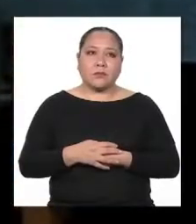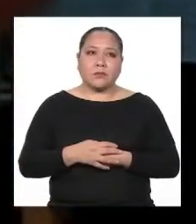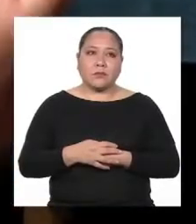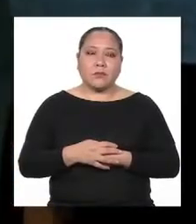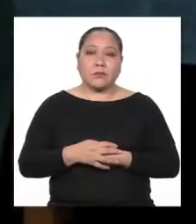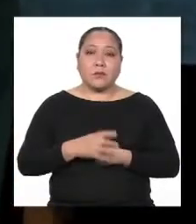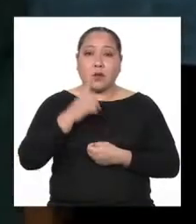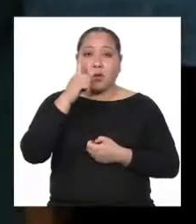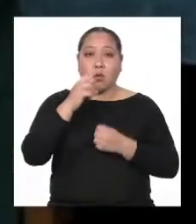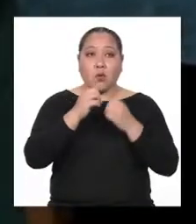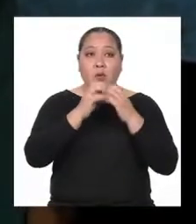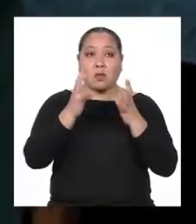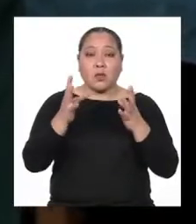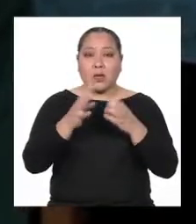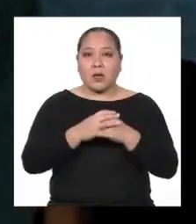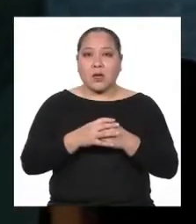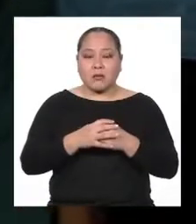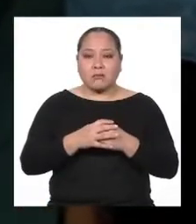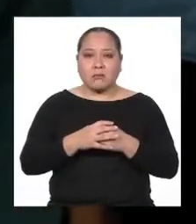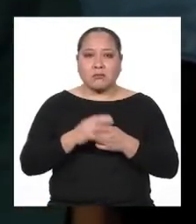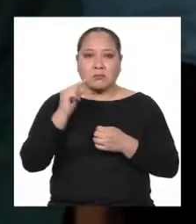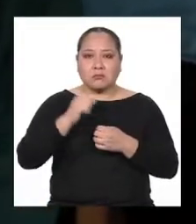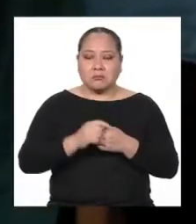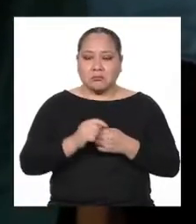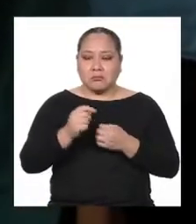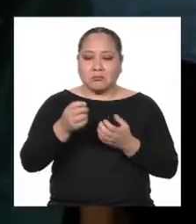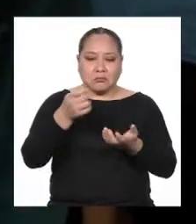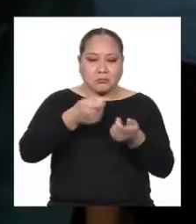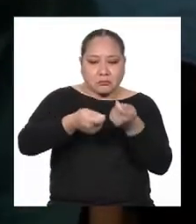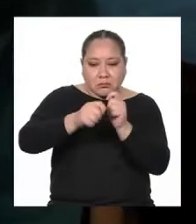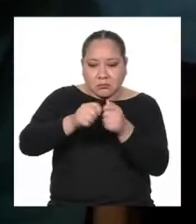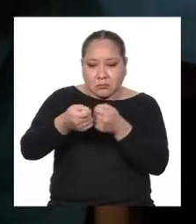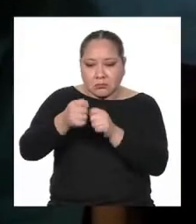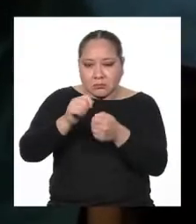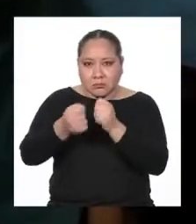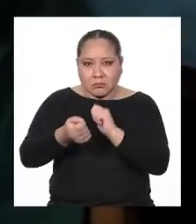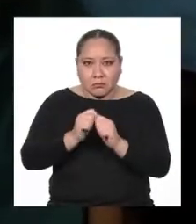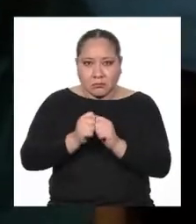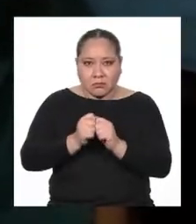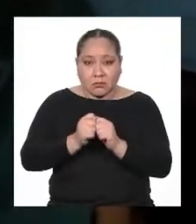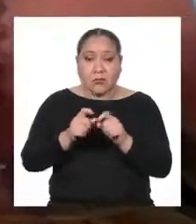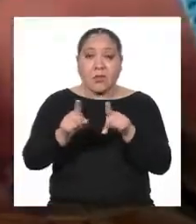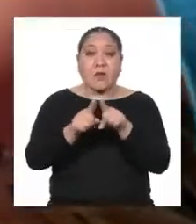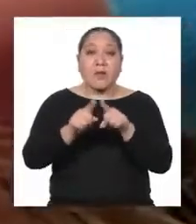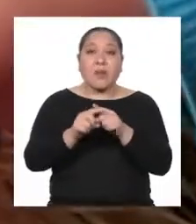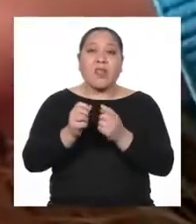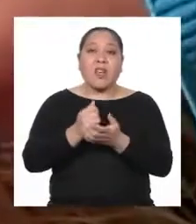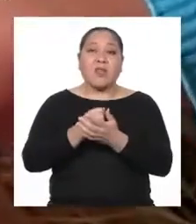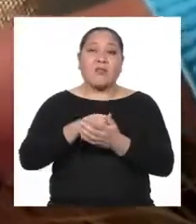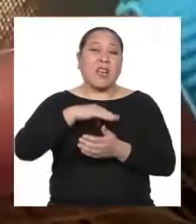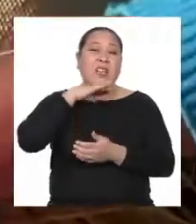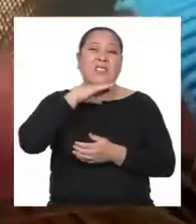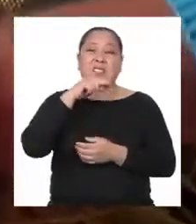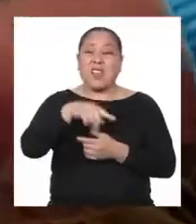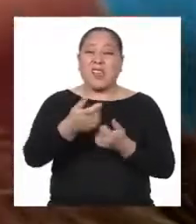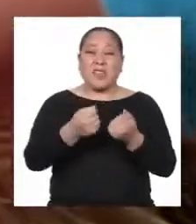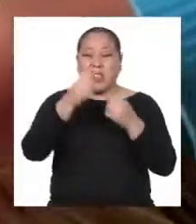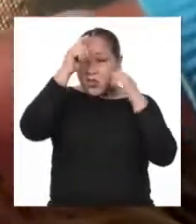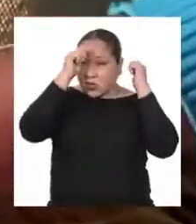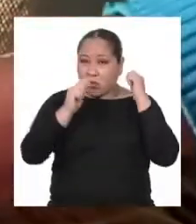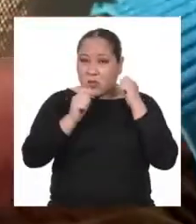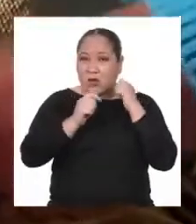Un día me harté del sombrero Y me fui a ayudar a mis tíos En elaborar queso Para poder estudiar